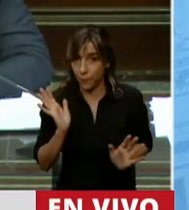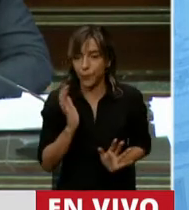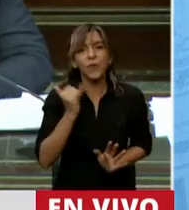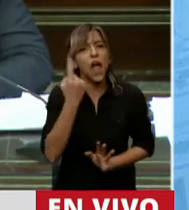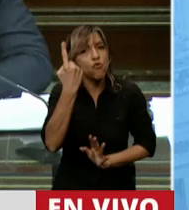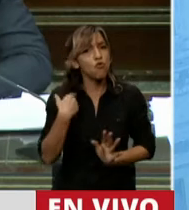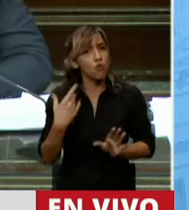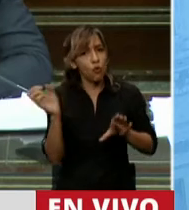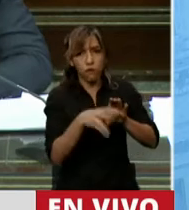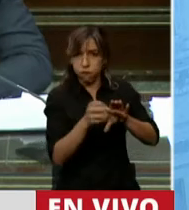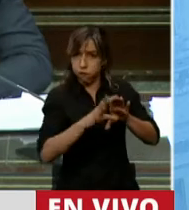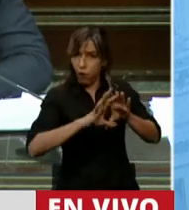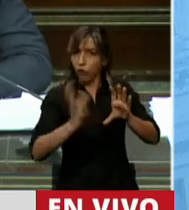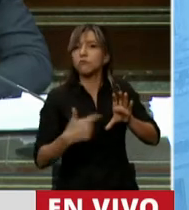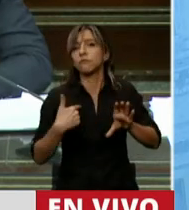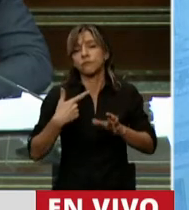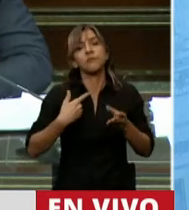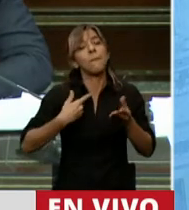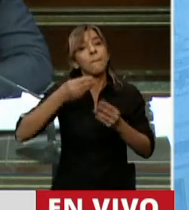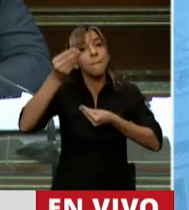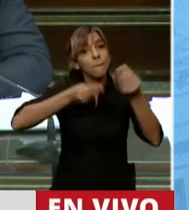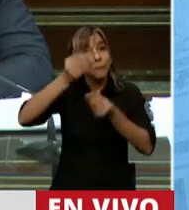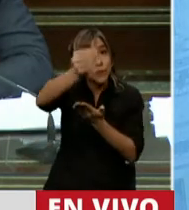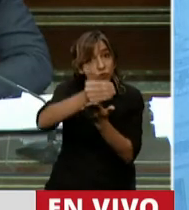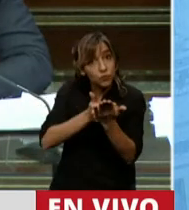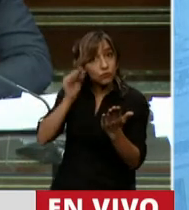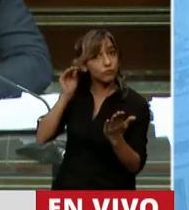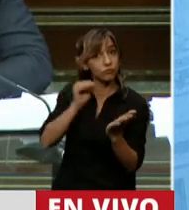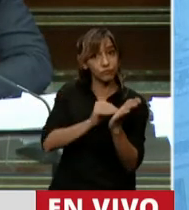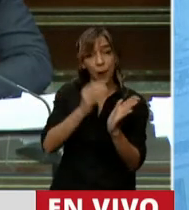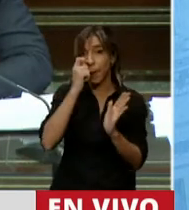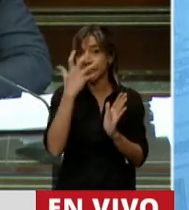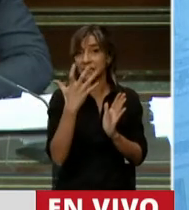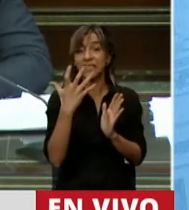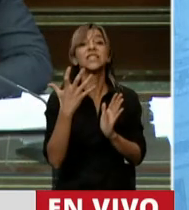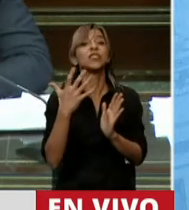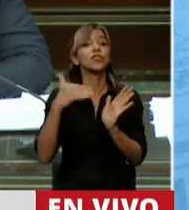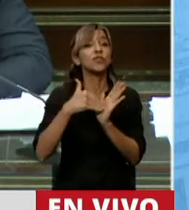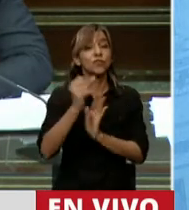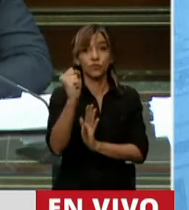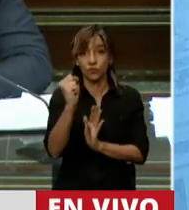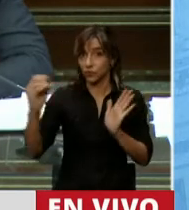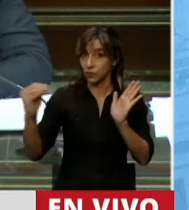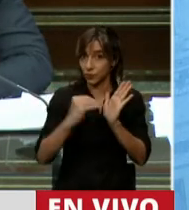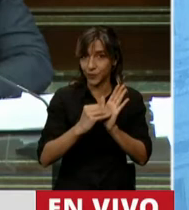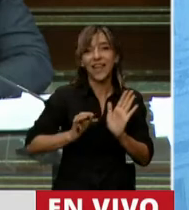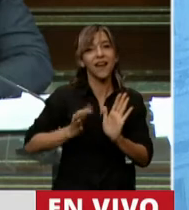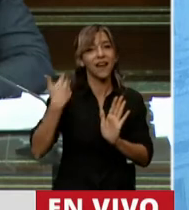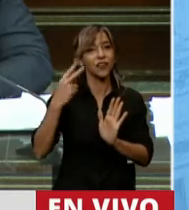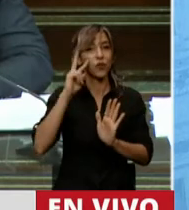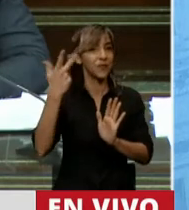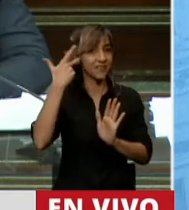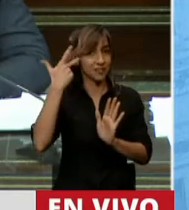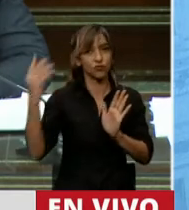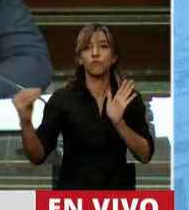Cámara o del Congreso, se establecieron 25 millones de pesos en el año 2018 para asistir a las